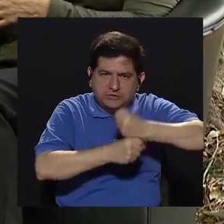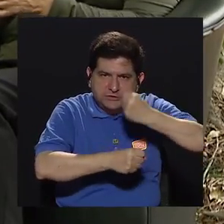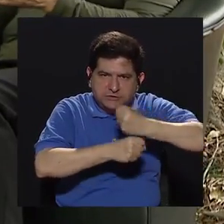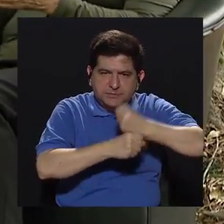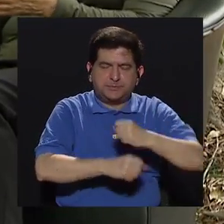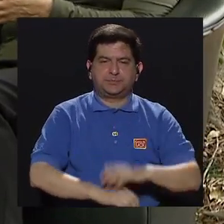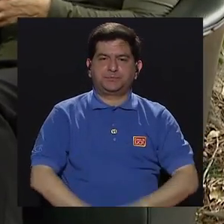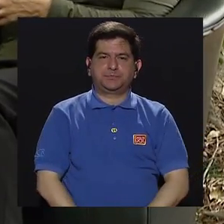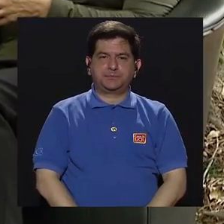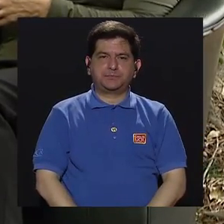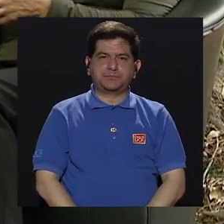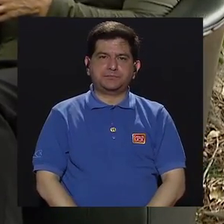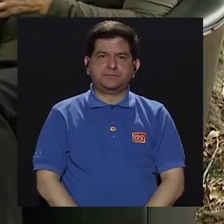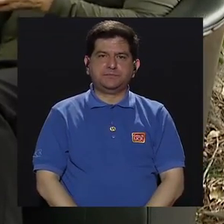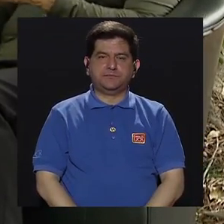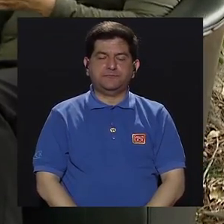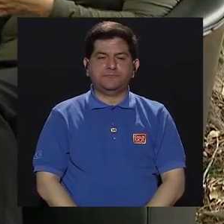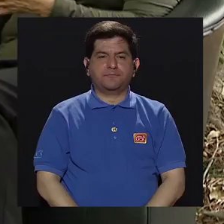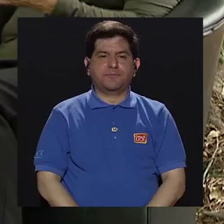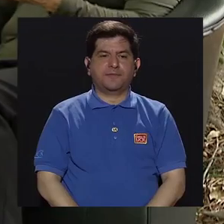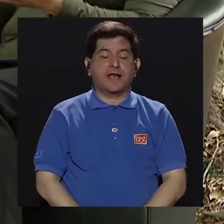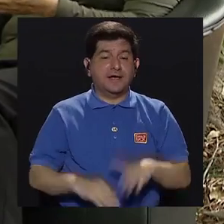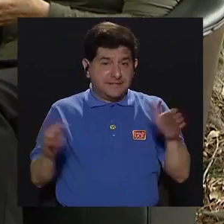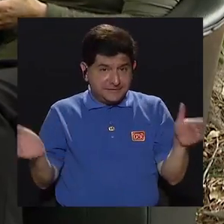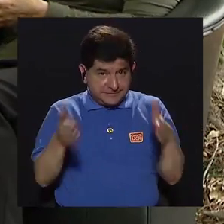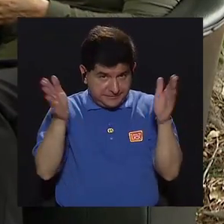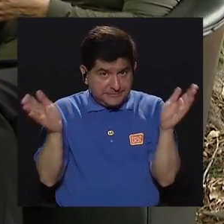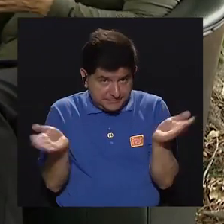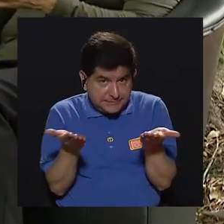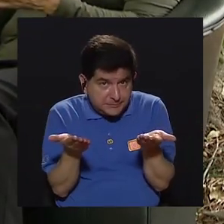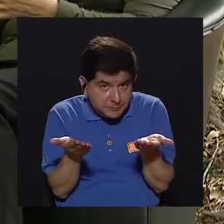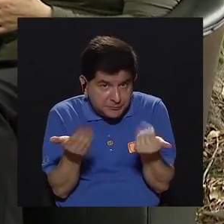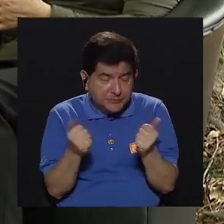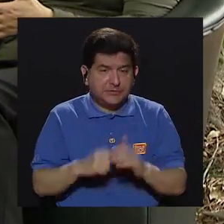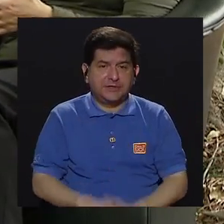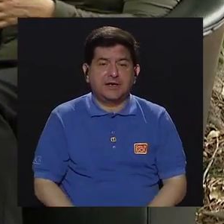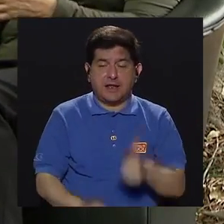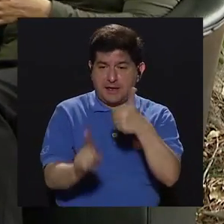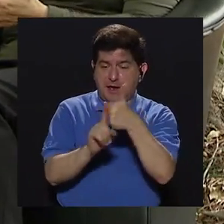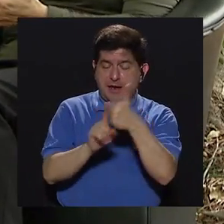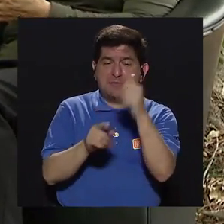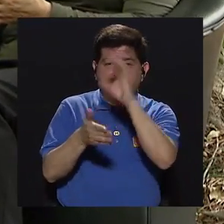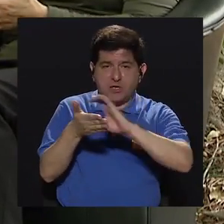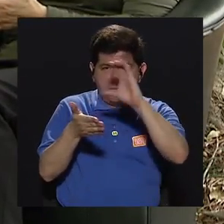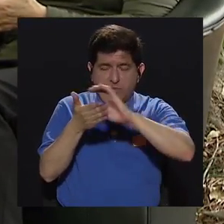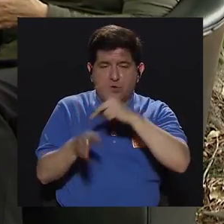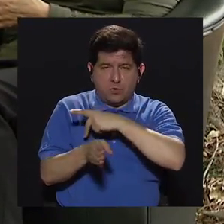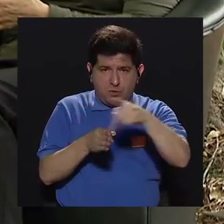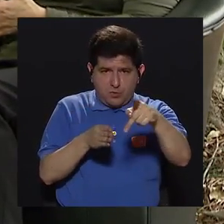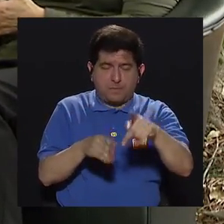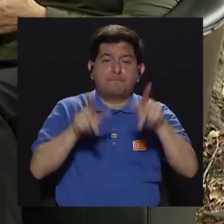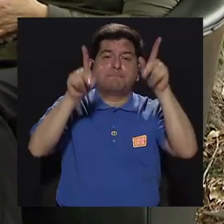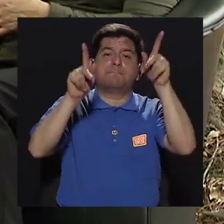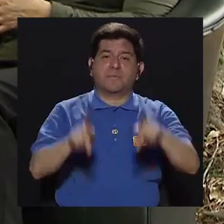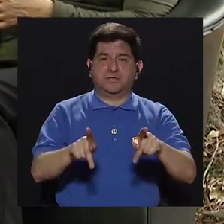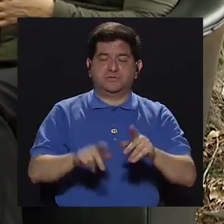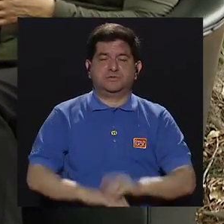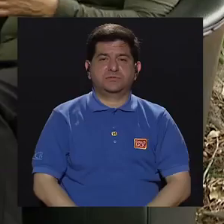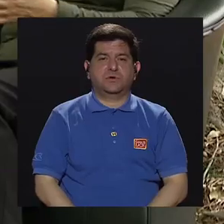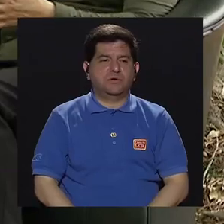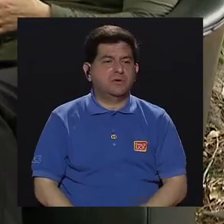trabajo. Se trata y se fomenta desde el mismo colegio profesional que la persona